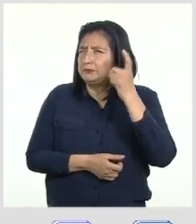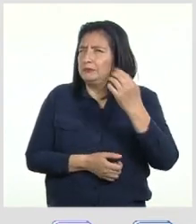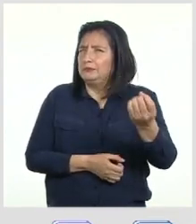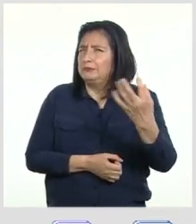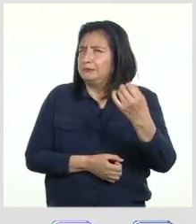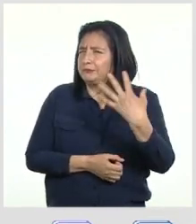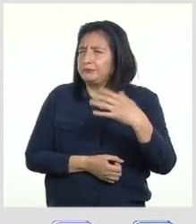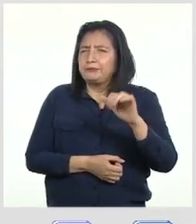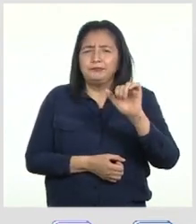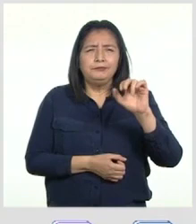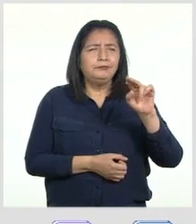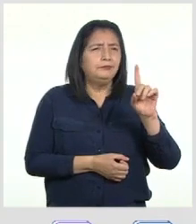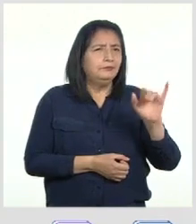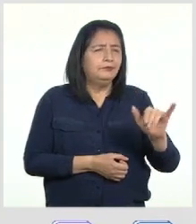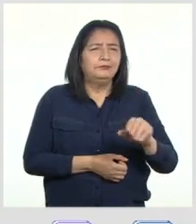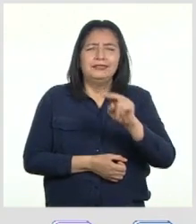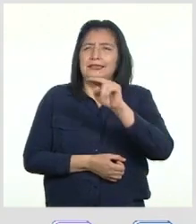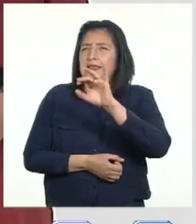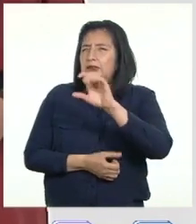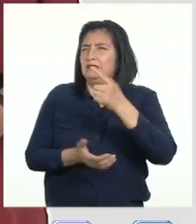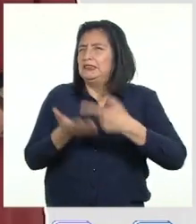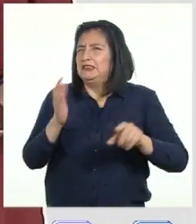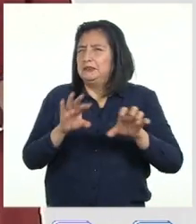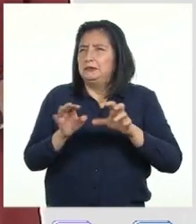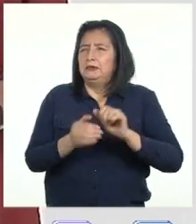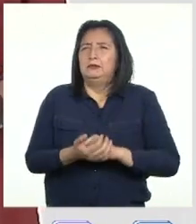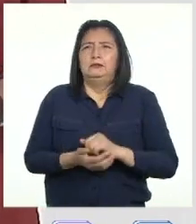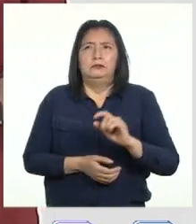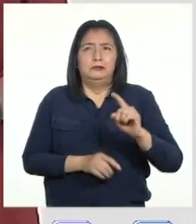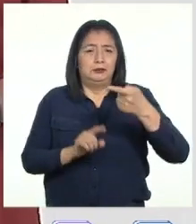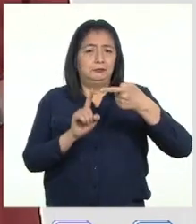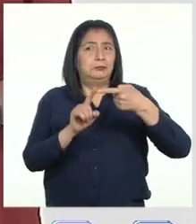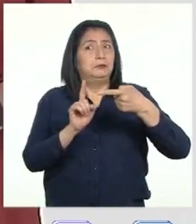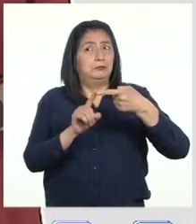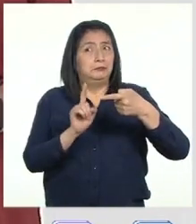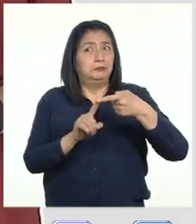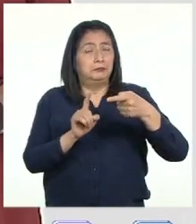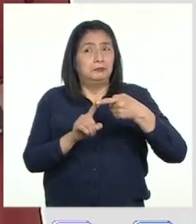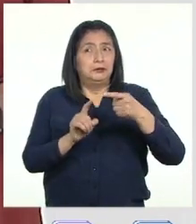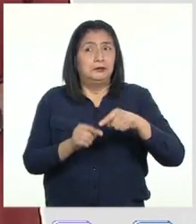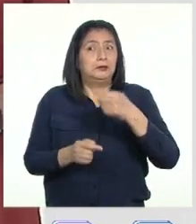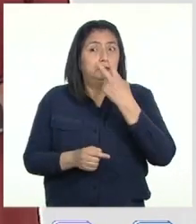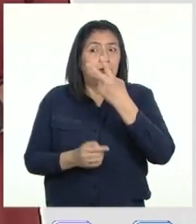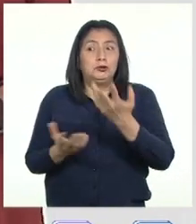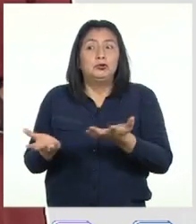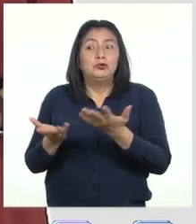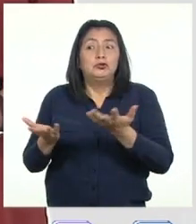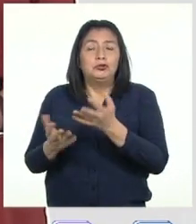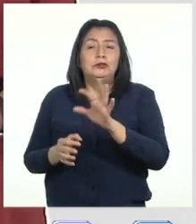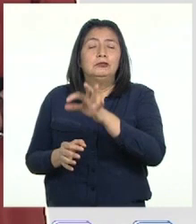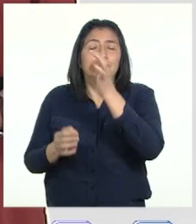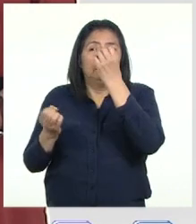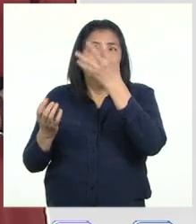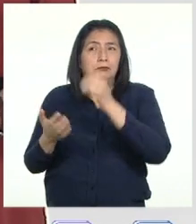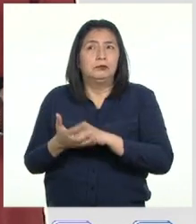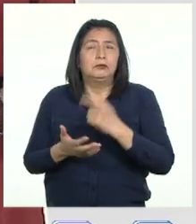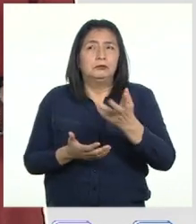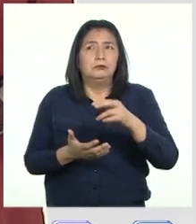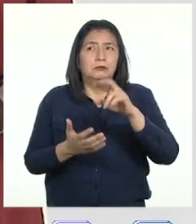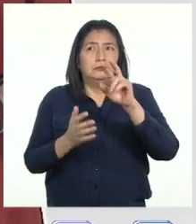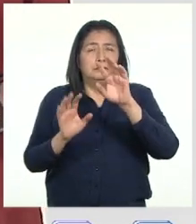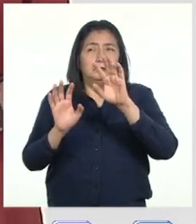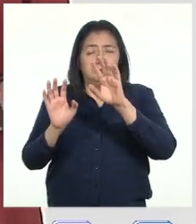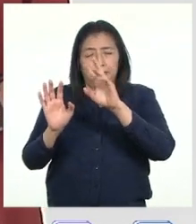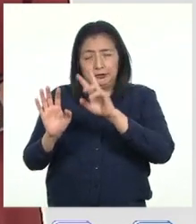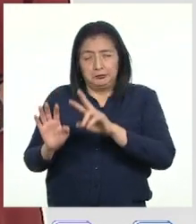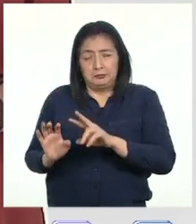dijeron Andy y Nicole sobre los pasos a seguir El primer paso es verificar la fuente Por lo que leemos en la